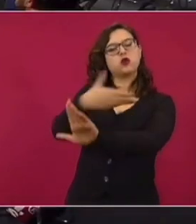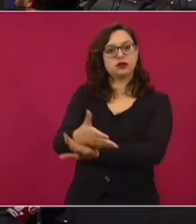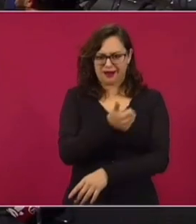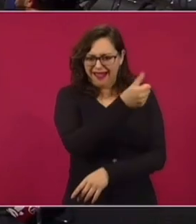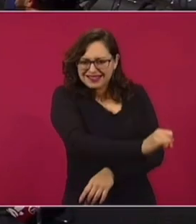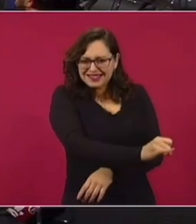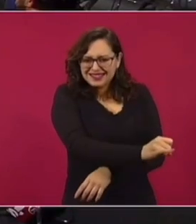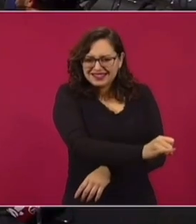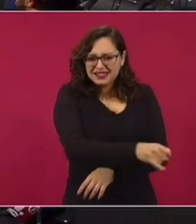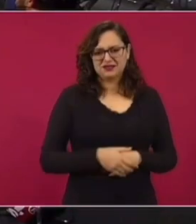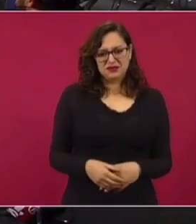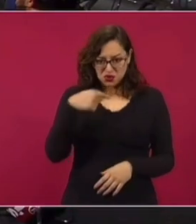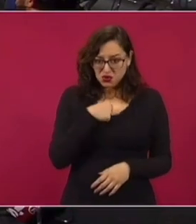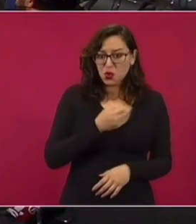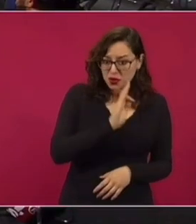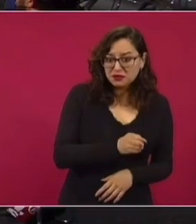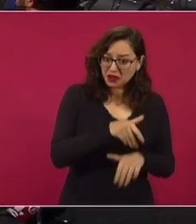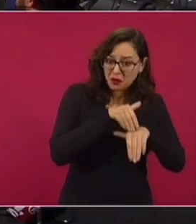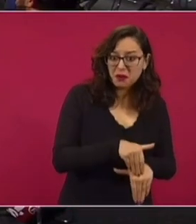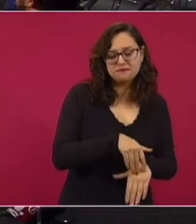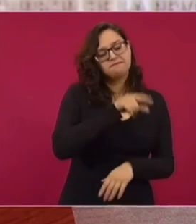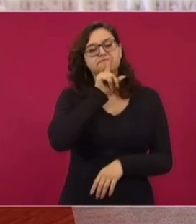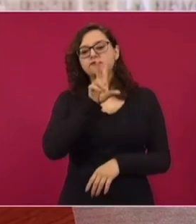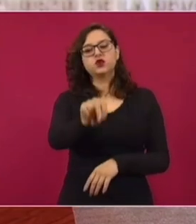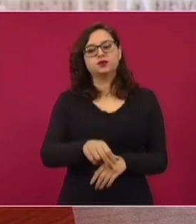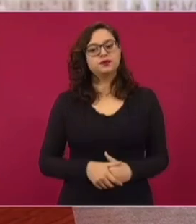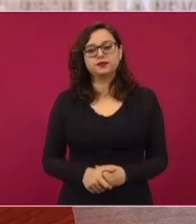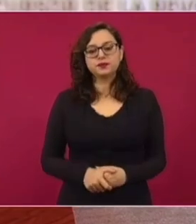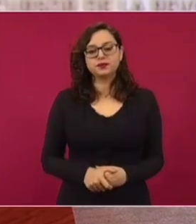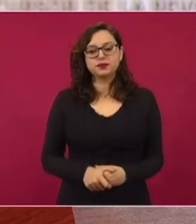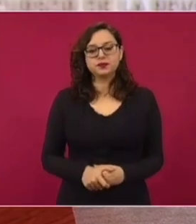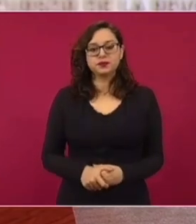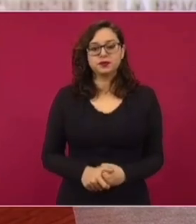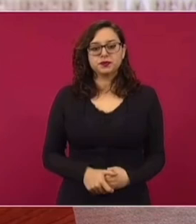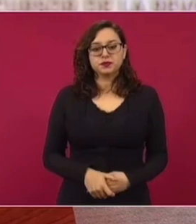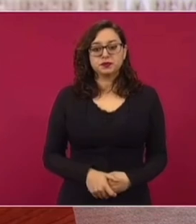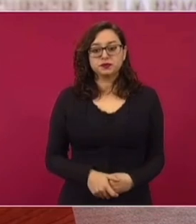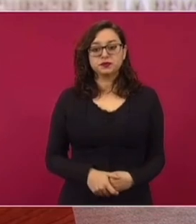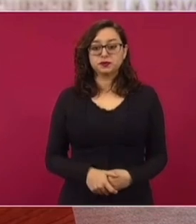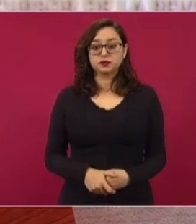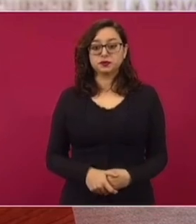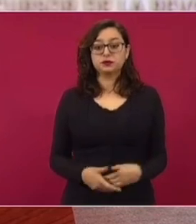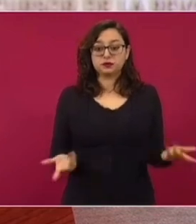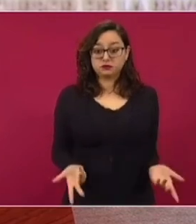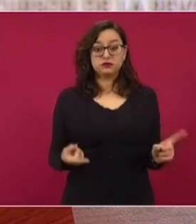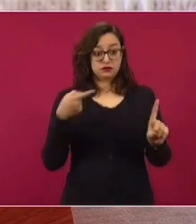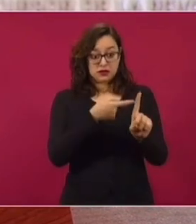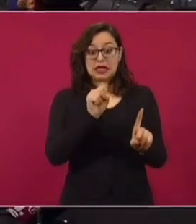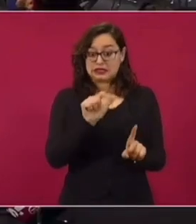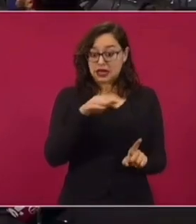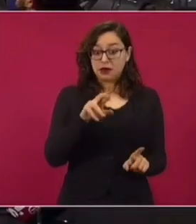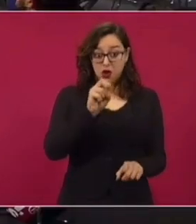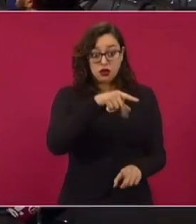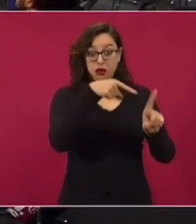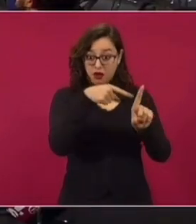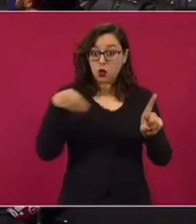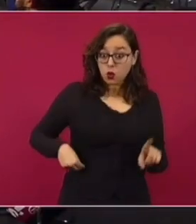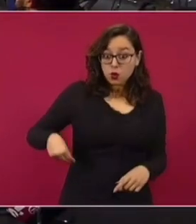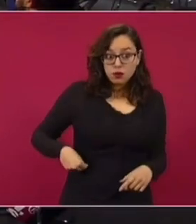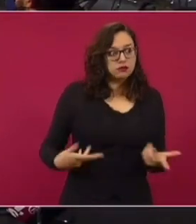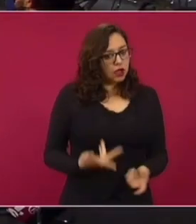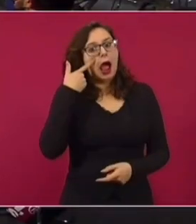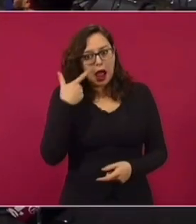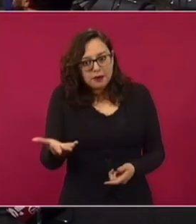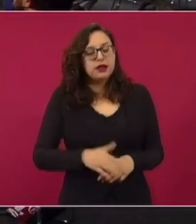Entonces, yo no estoy dispuesto a ceder en esas cosas. Ahora, si hay un juicio, que hay